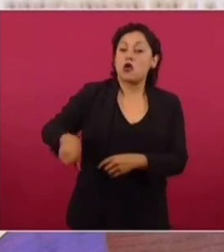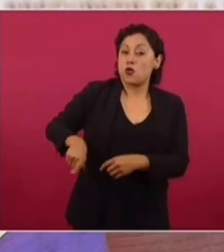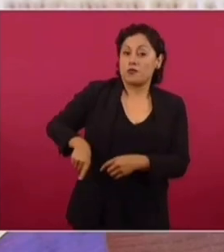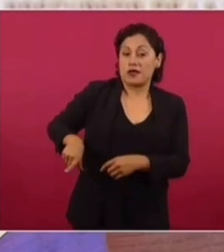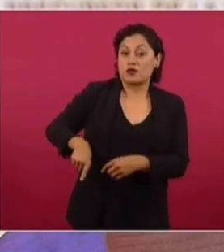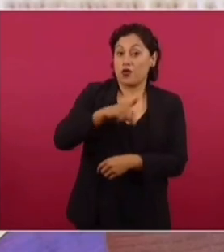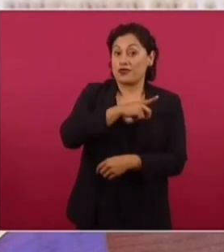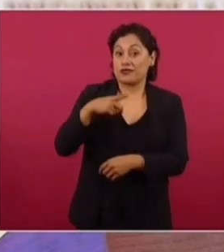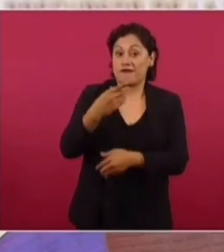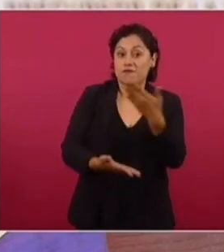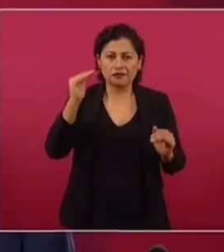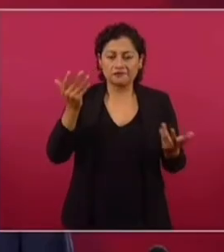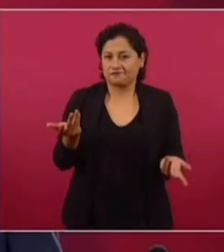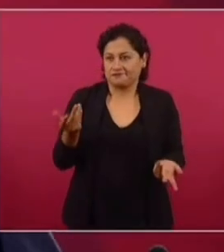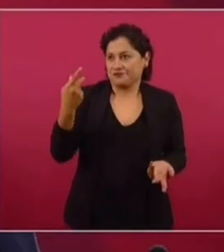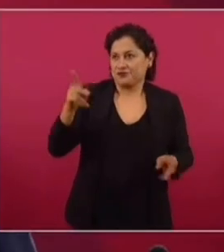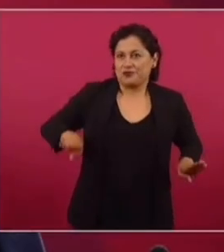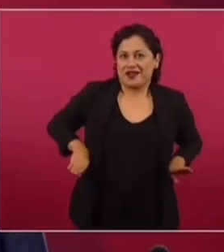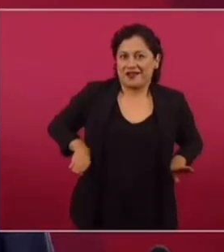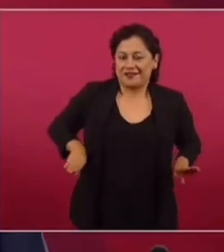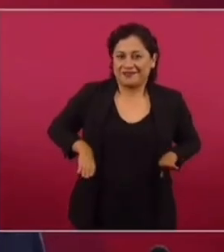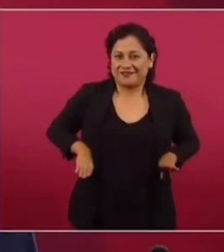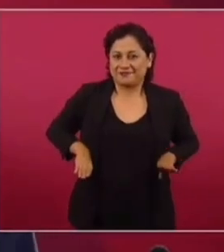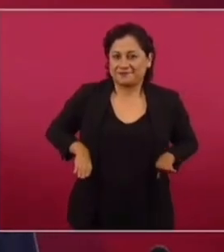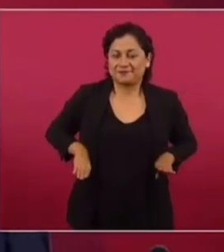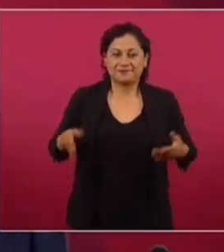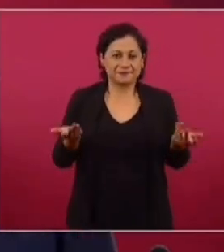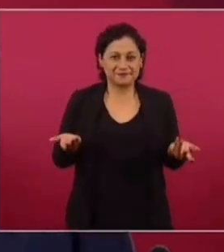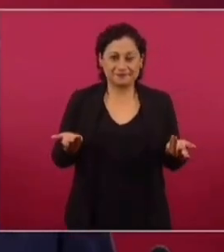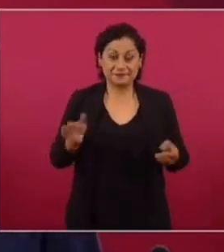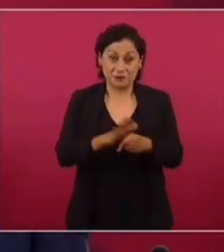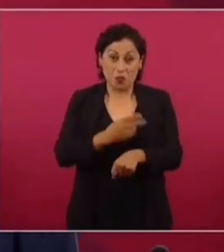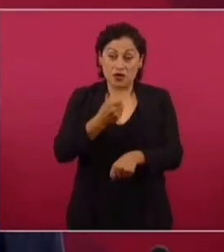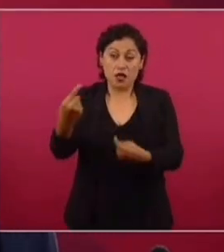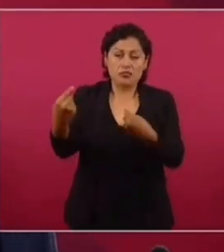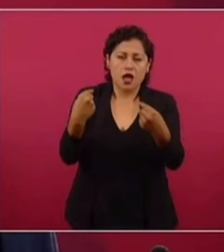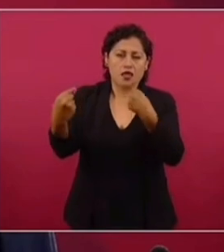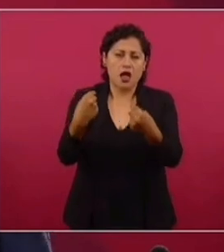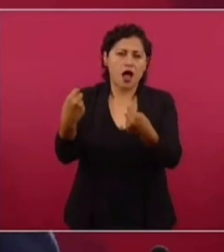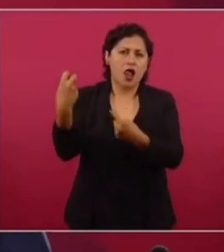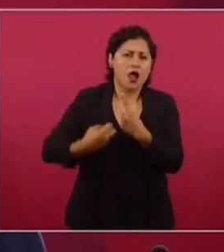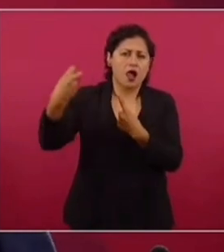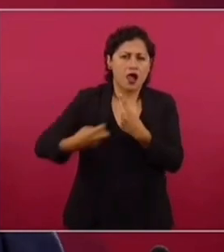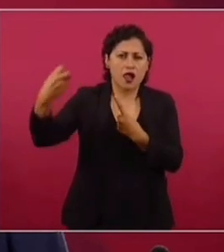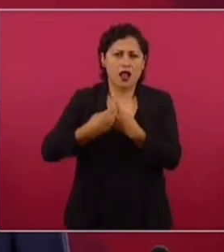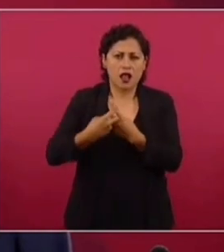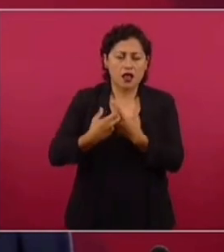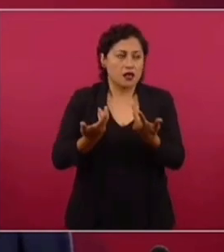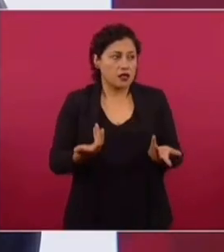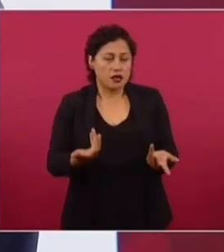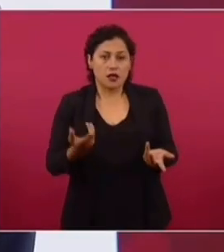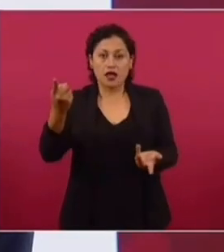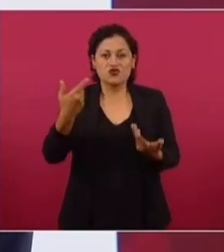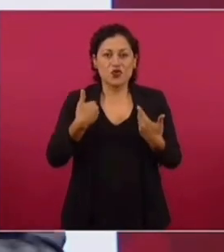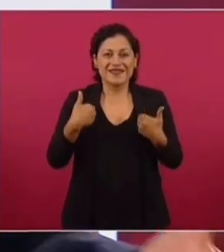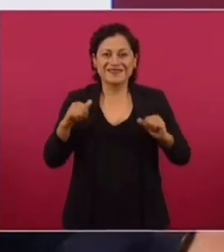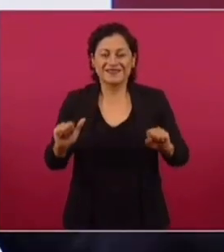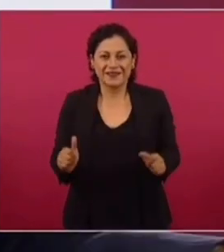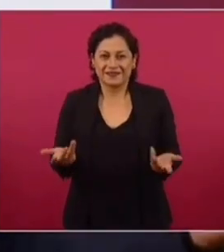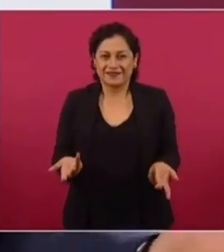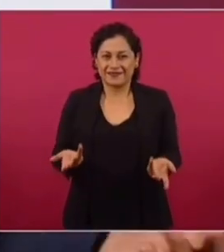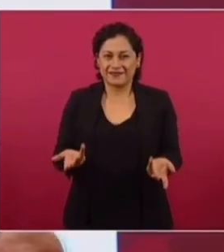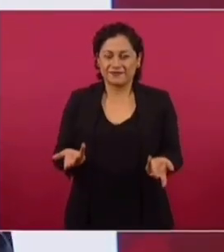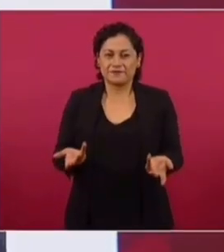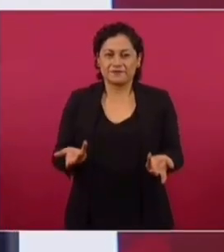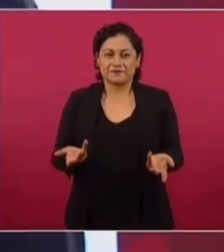al servicio del pueblo. Por eso se desesperan. ¿Cómo es posible que